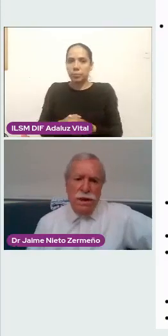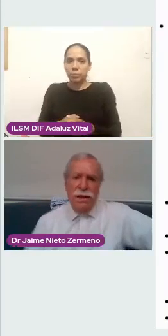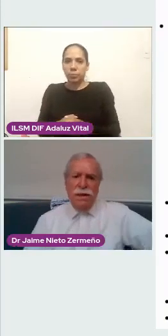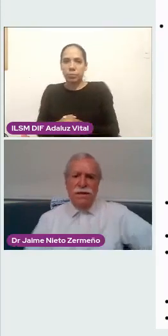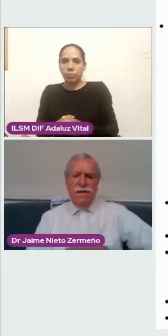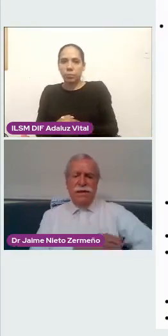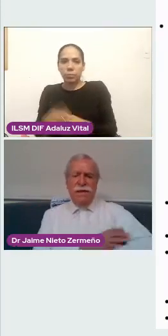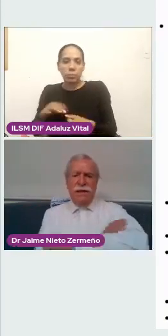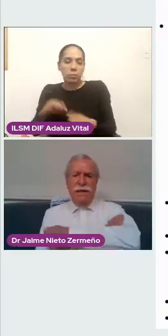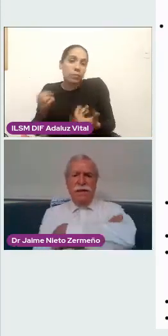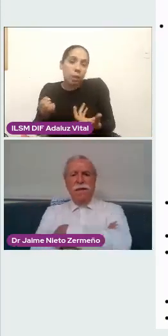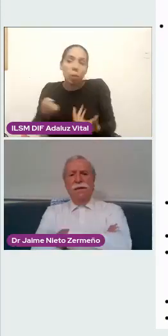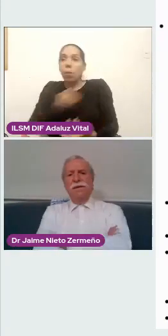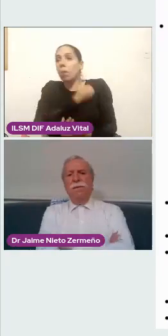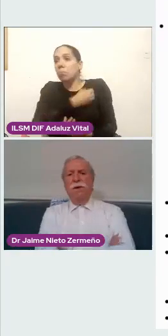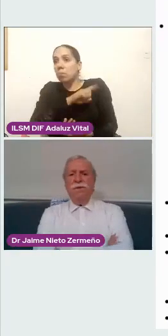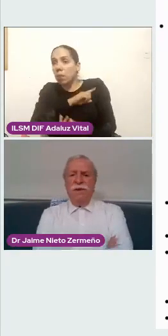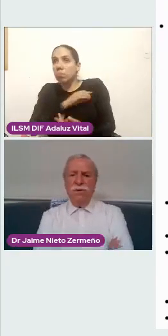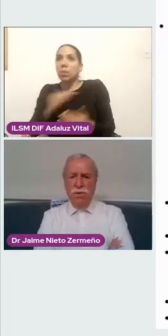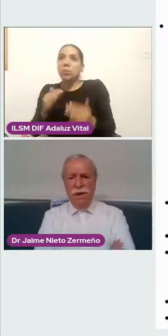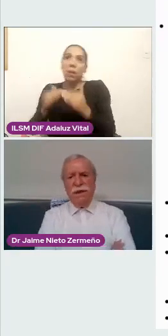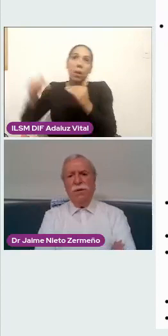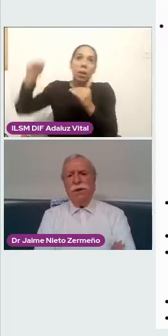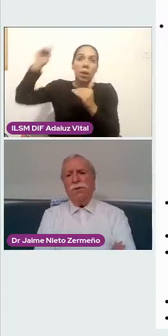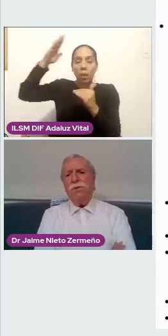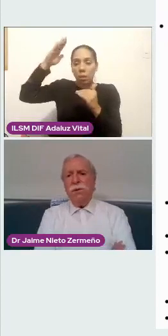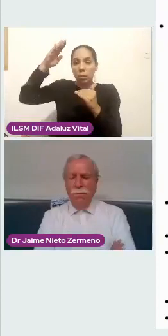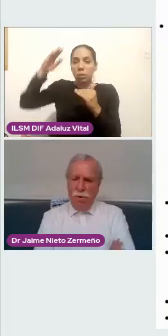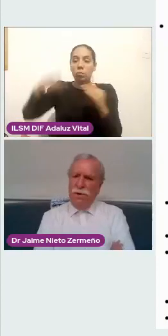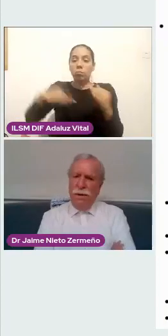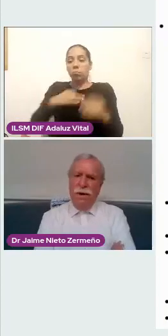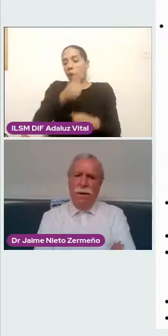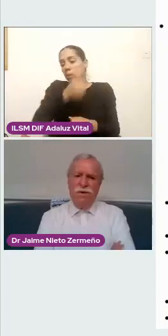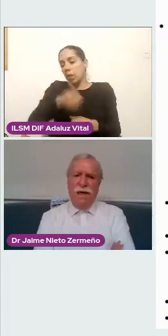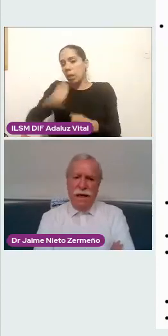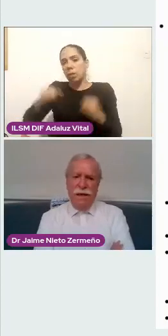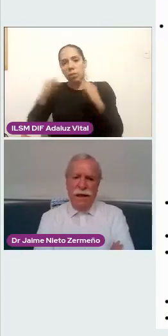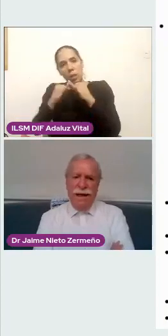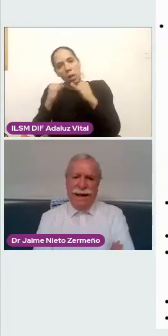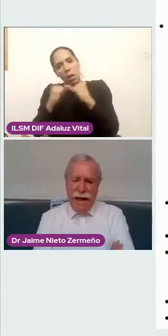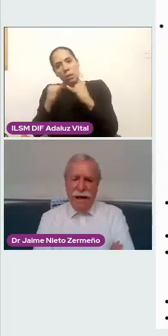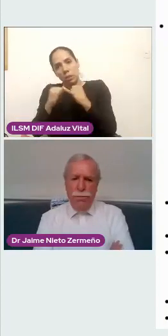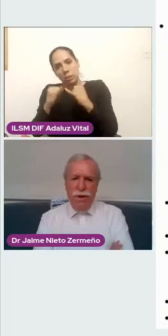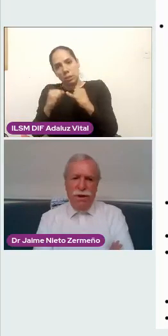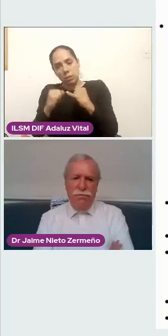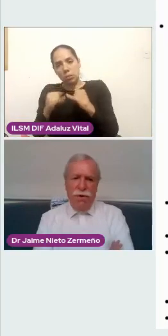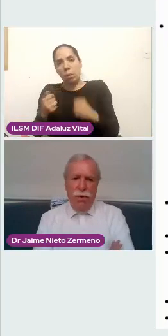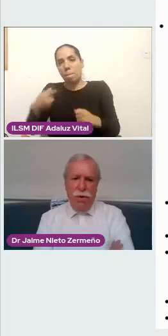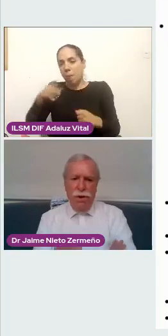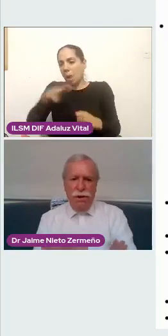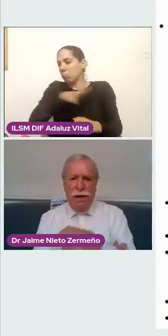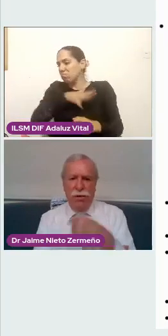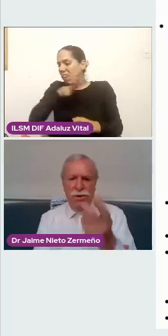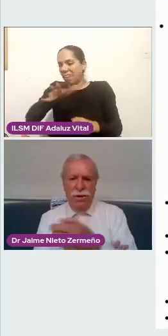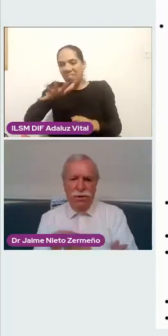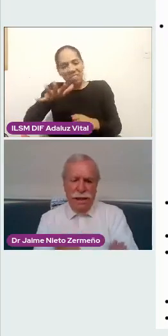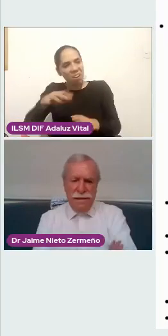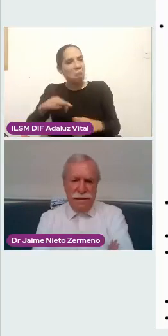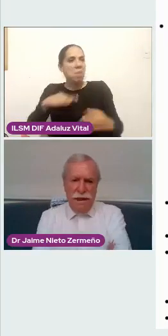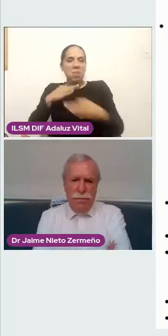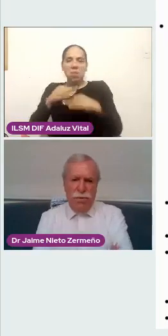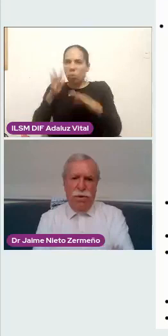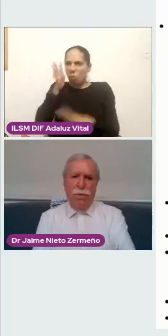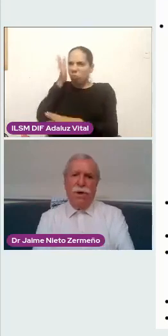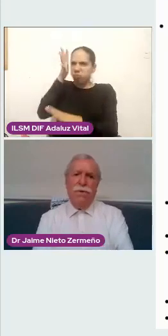de Salubridad y Asistencia desde 1944, pero trabajamos en general claramente en favor de los niños.